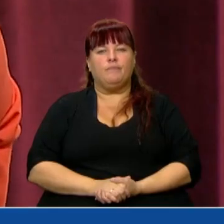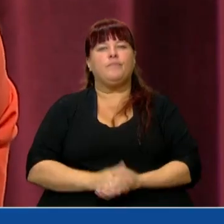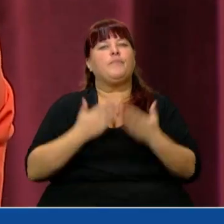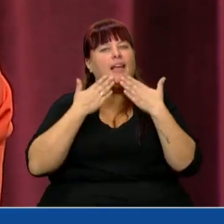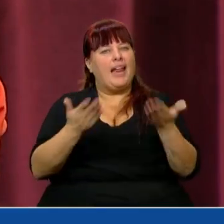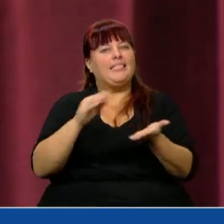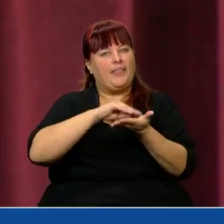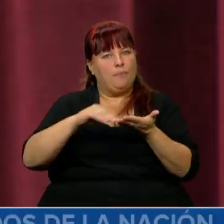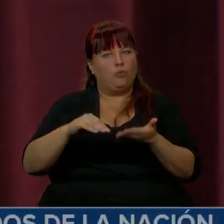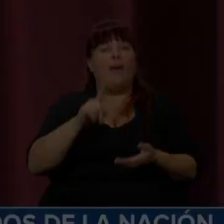Gracias, diputada Tabela.